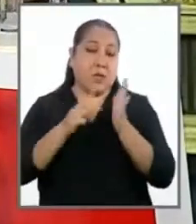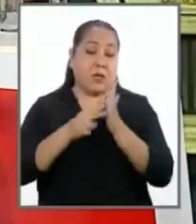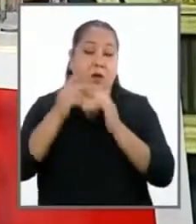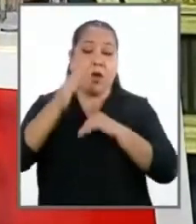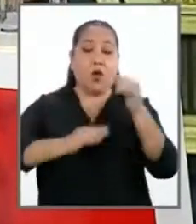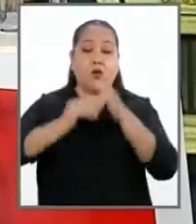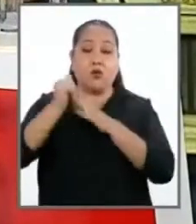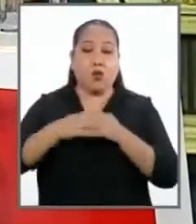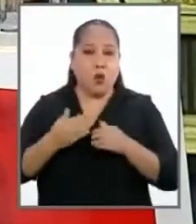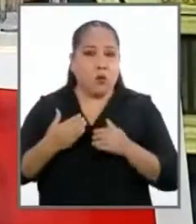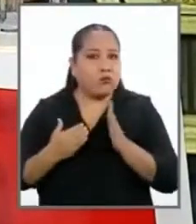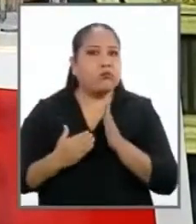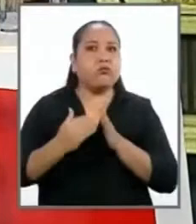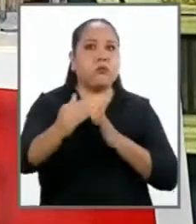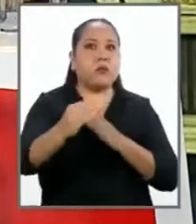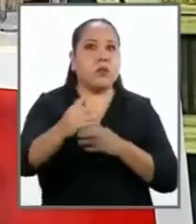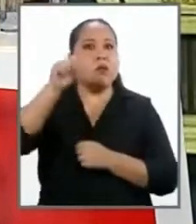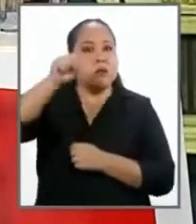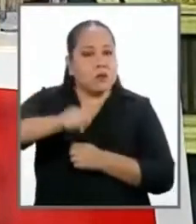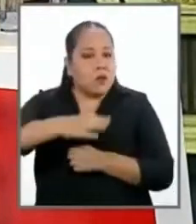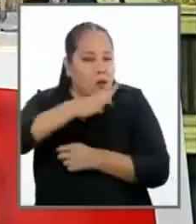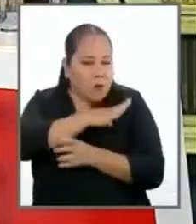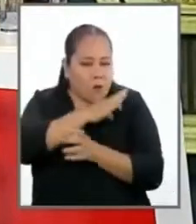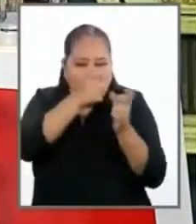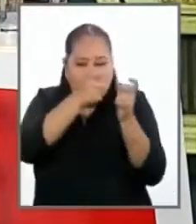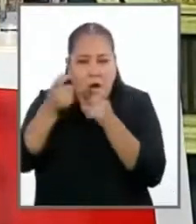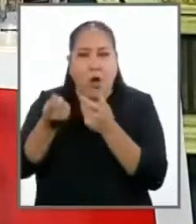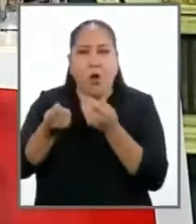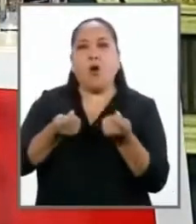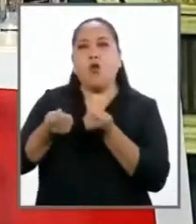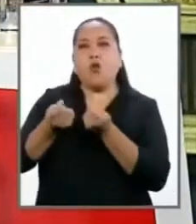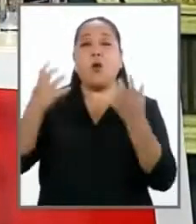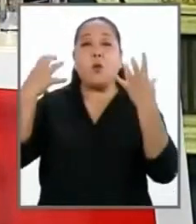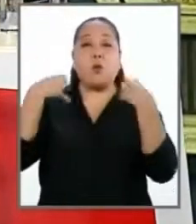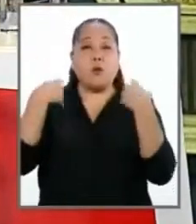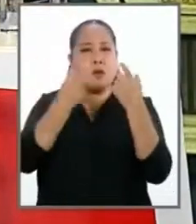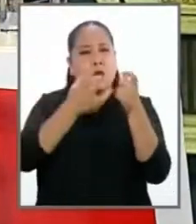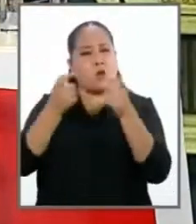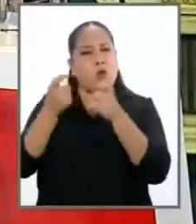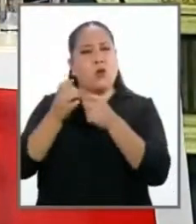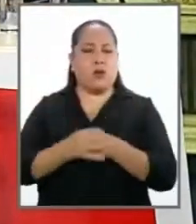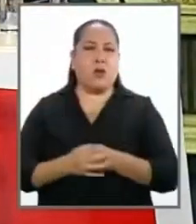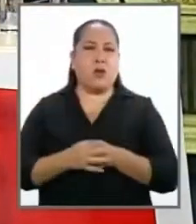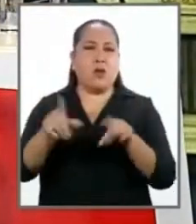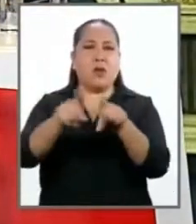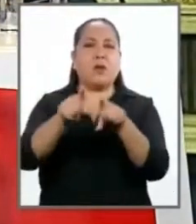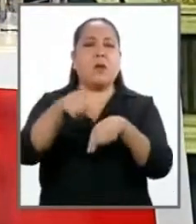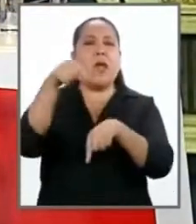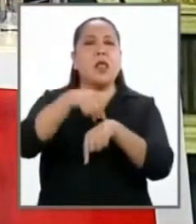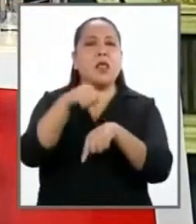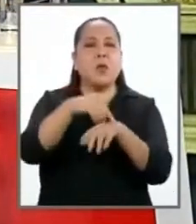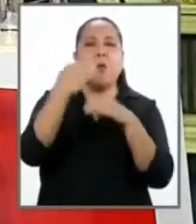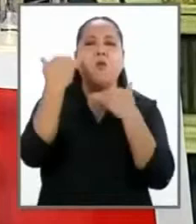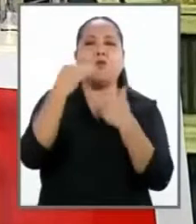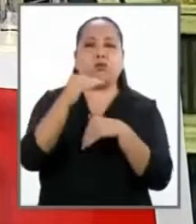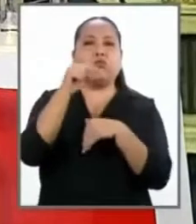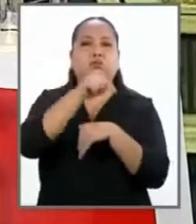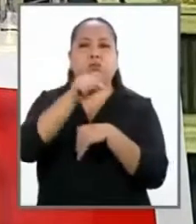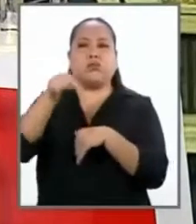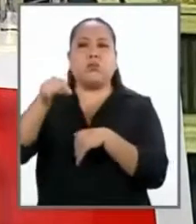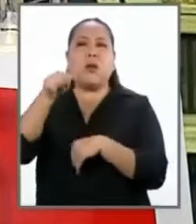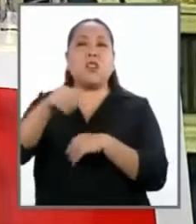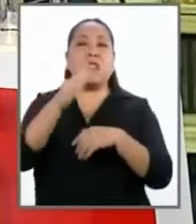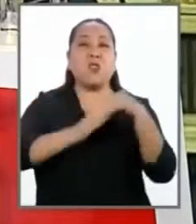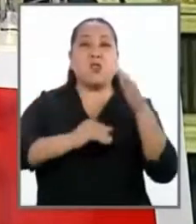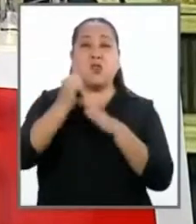avancen, sean fiscalizadas y controladas por la Contraloría, pero que además el tiempo sea el apropiado para que esa